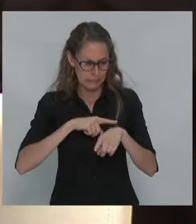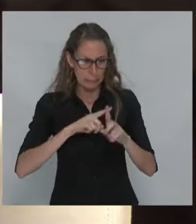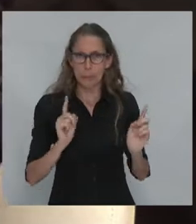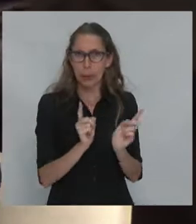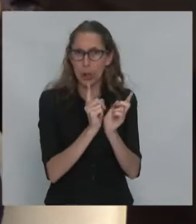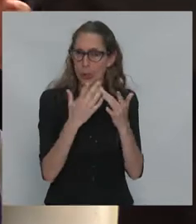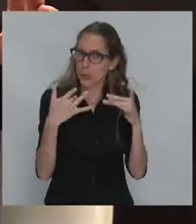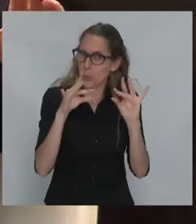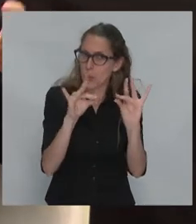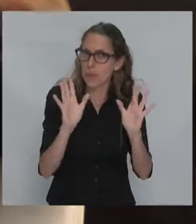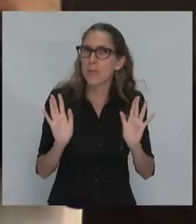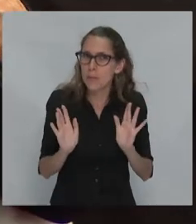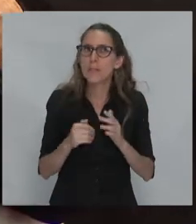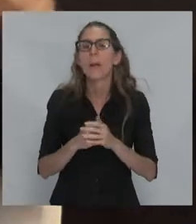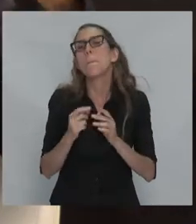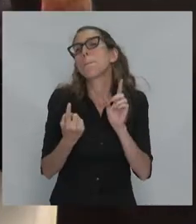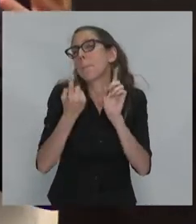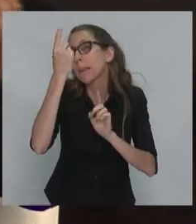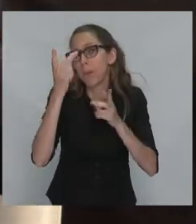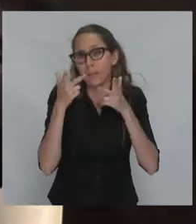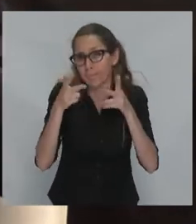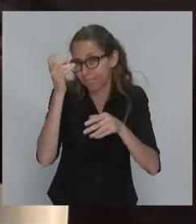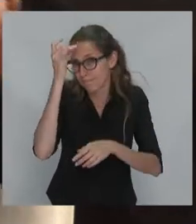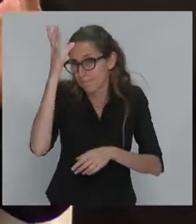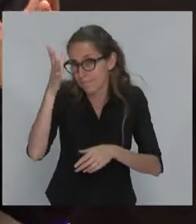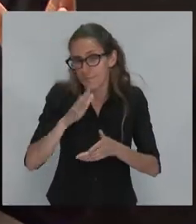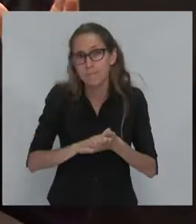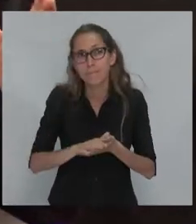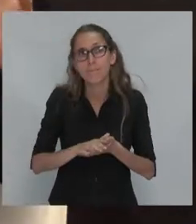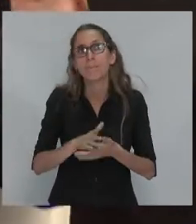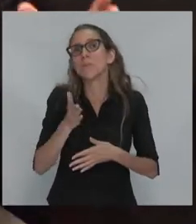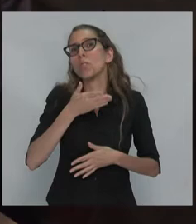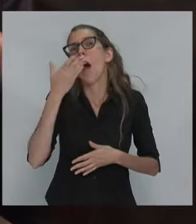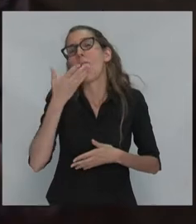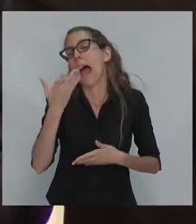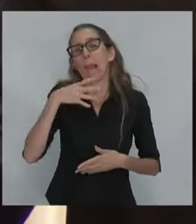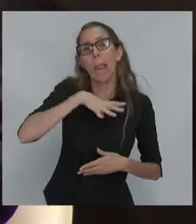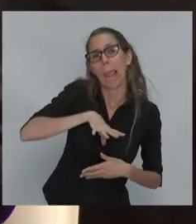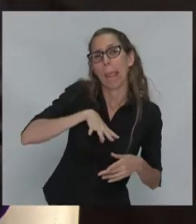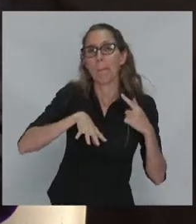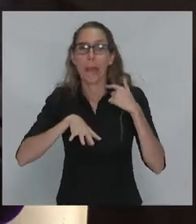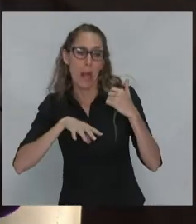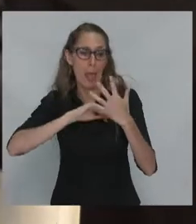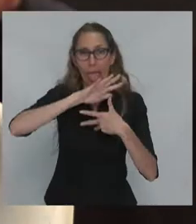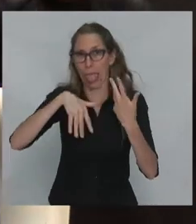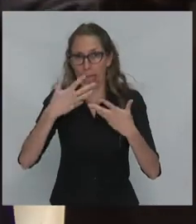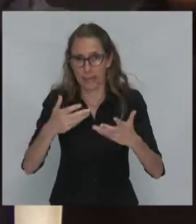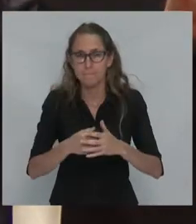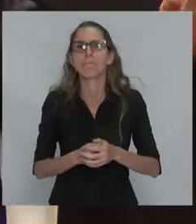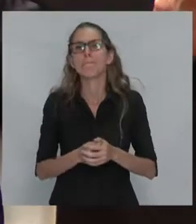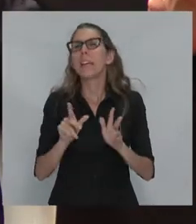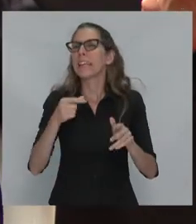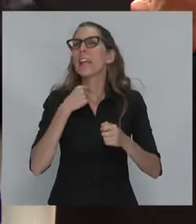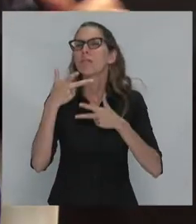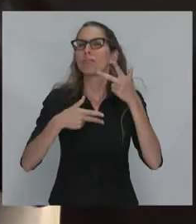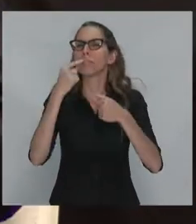Vamos a intentar, es que el primer punto que me disculpa, porque me voy a hablar probablemente en portuñol. Bien, quisiera decir tres